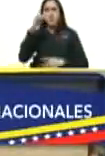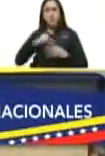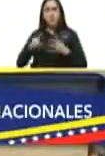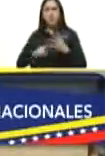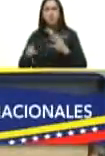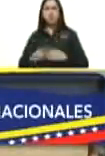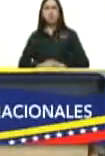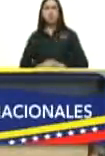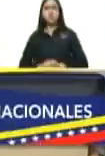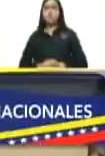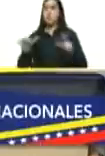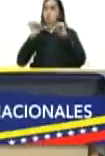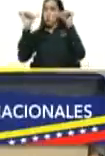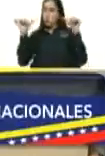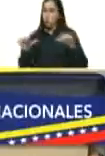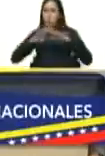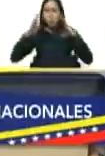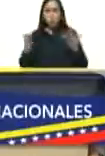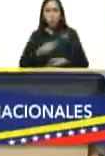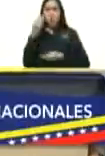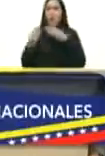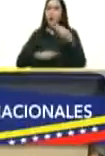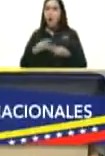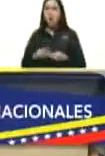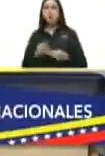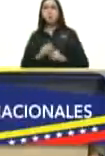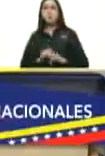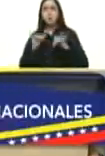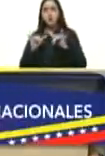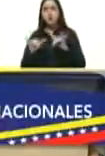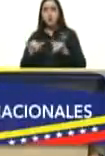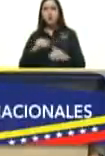es un sistema mundo hecho para el hegemonicismo